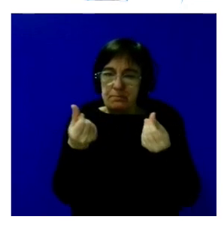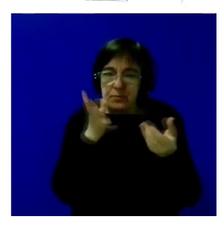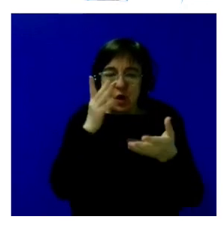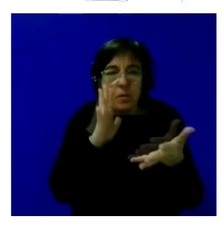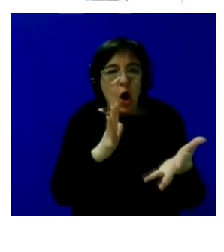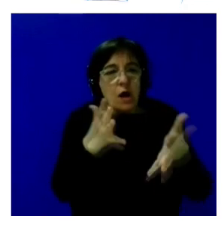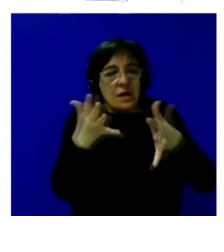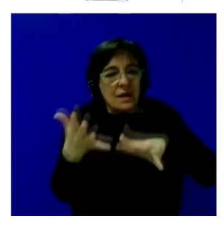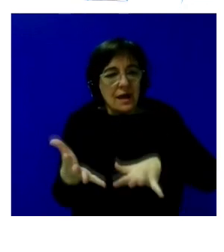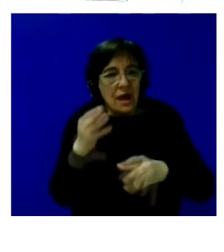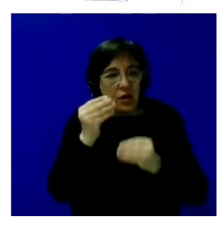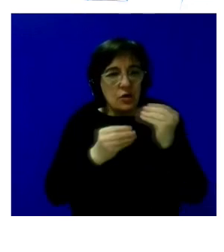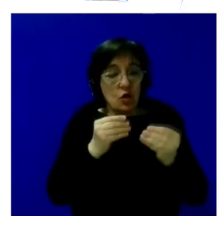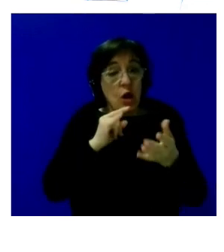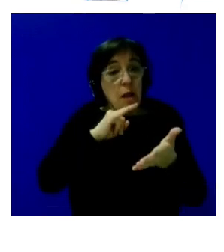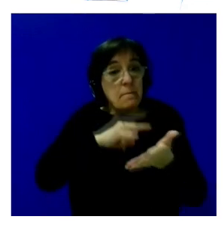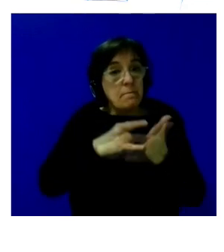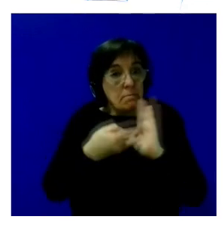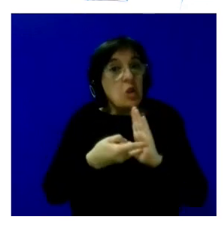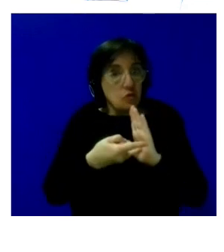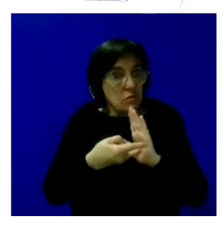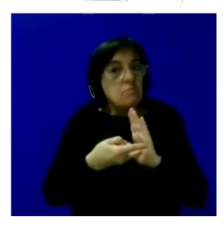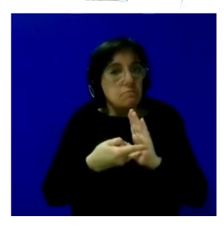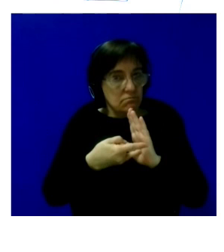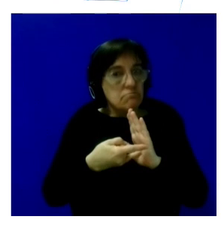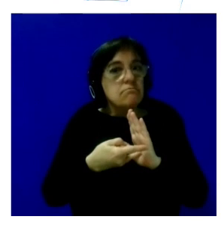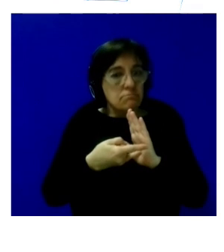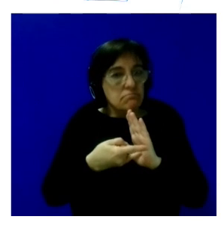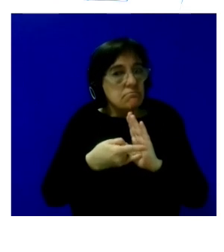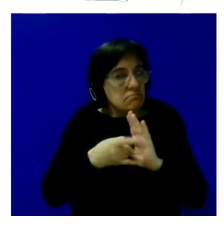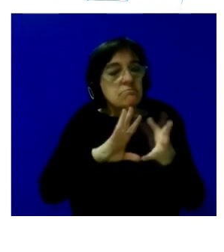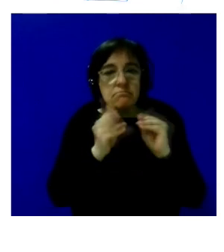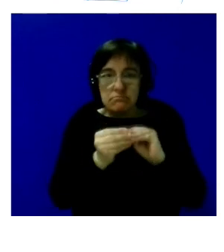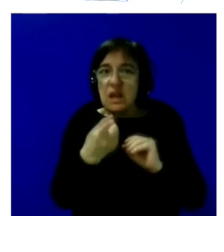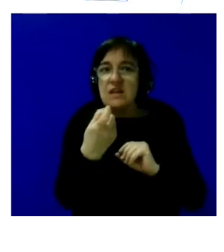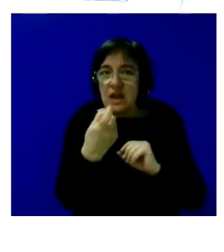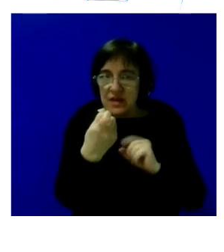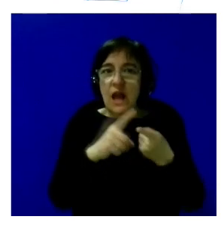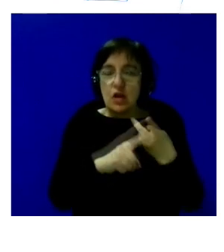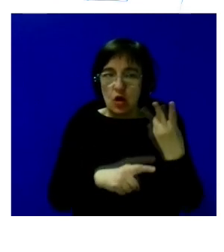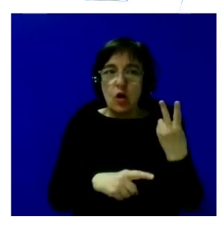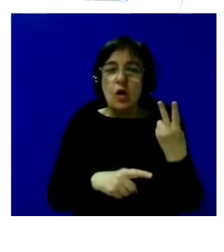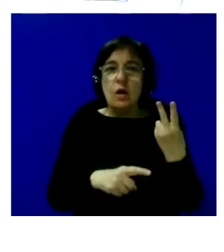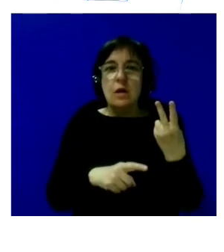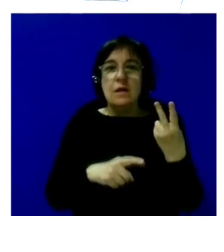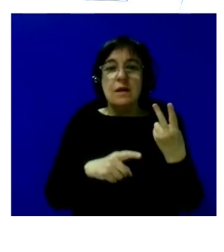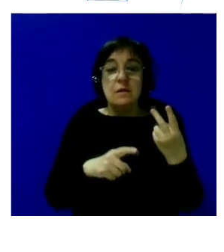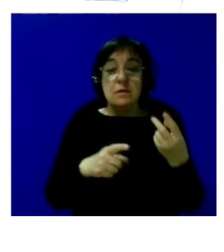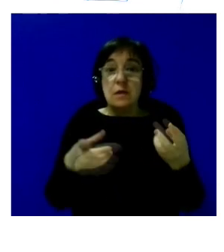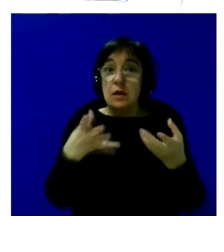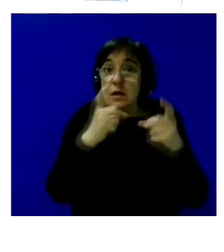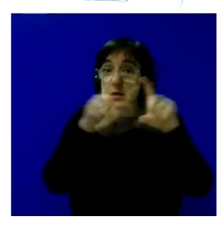ejecutado esto? que el proyecto es pertinente que es ajustado que es necesario que las partes están